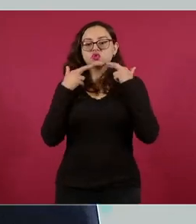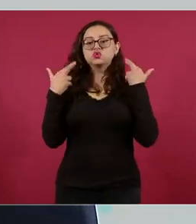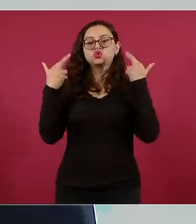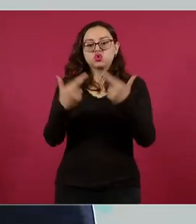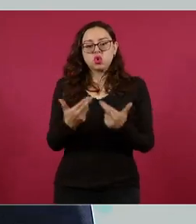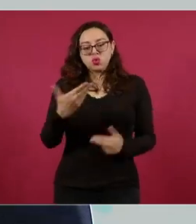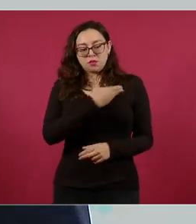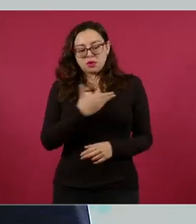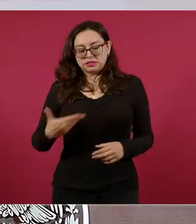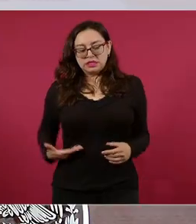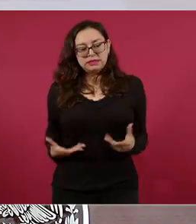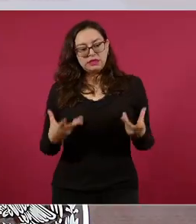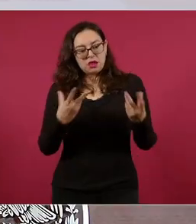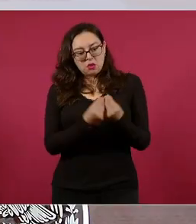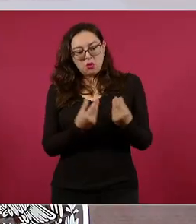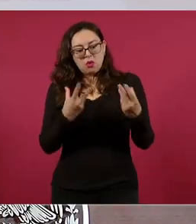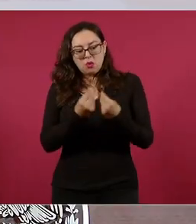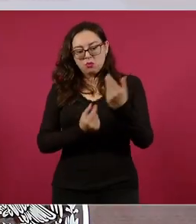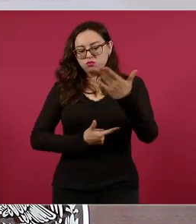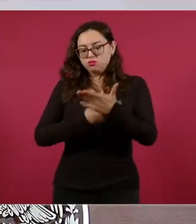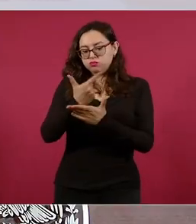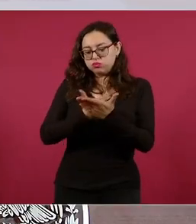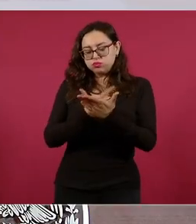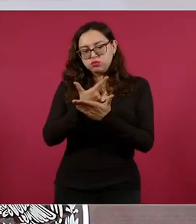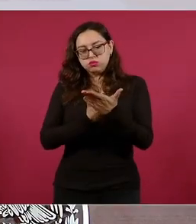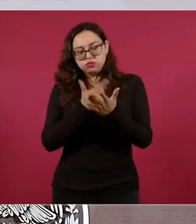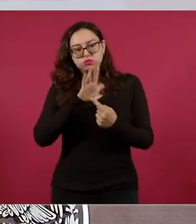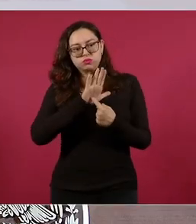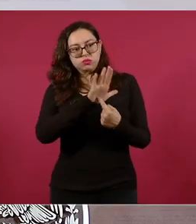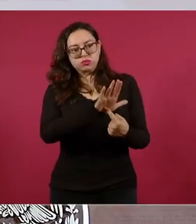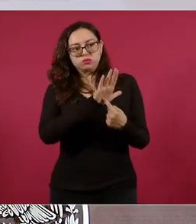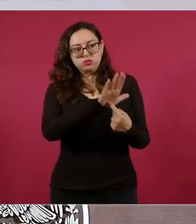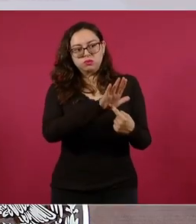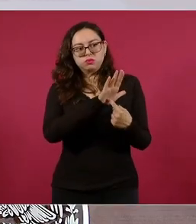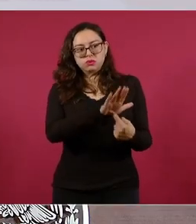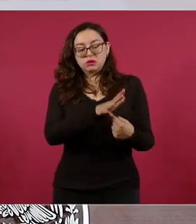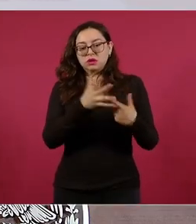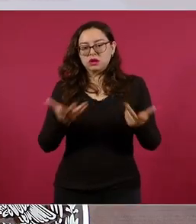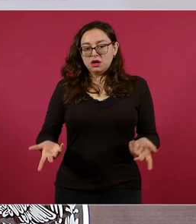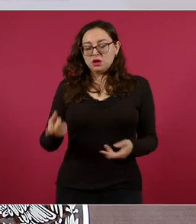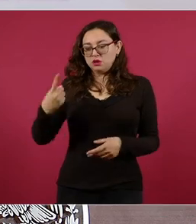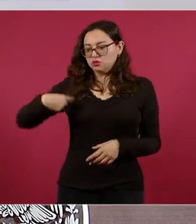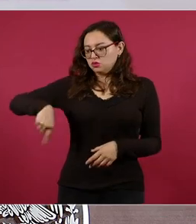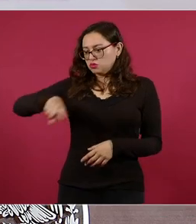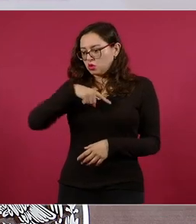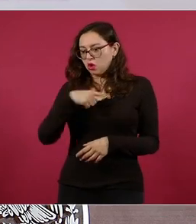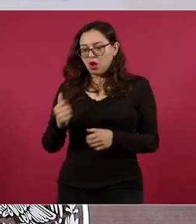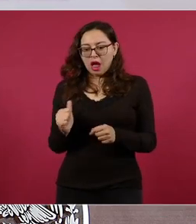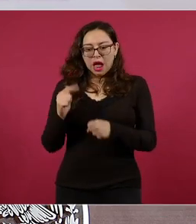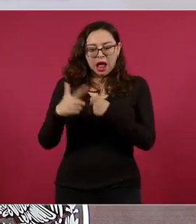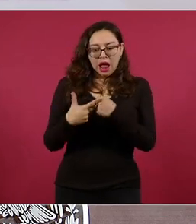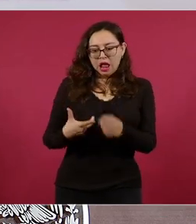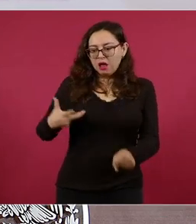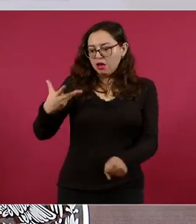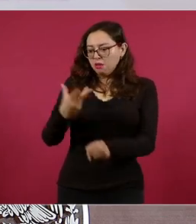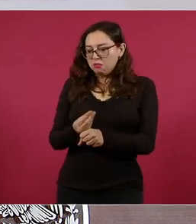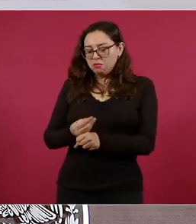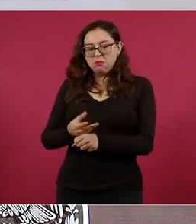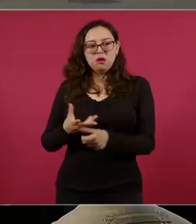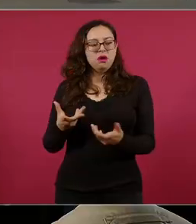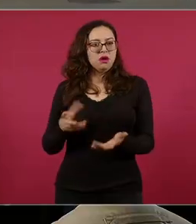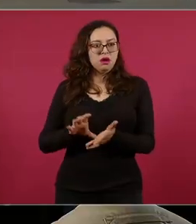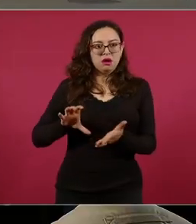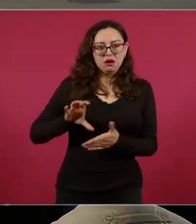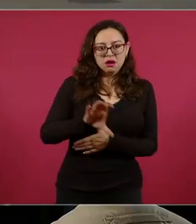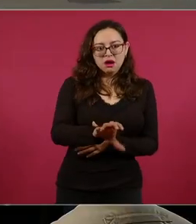estar asegurando que no estamos tarde cuando tenemos que ajustar determinados renglones de